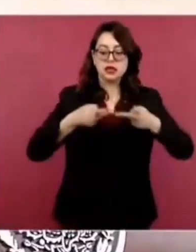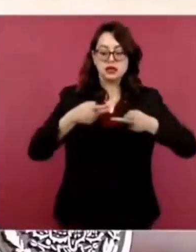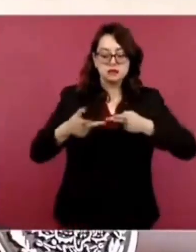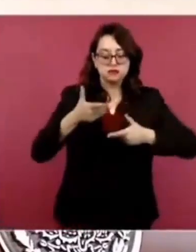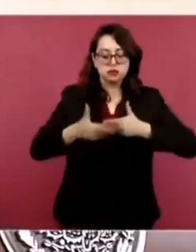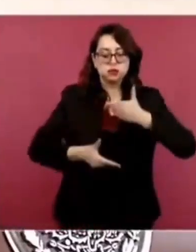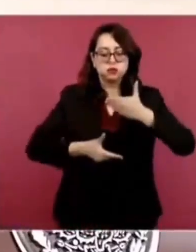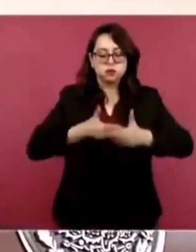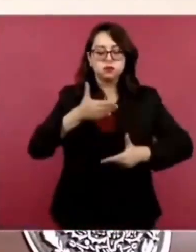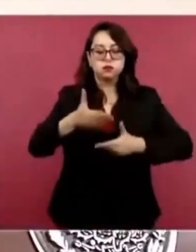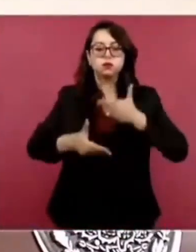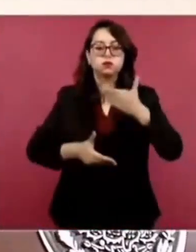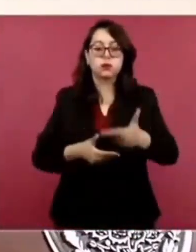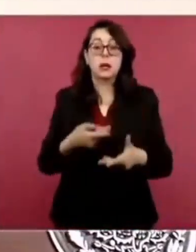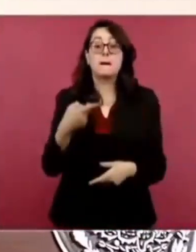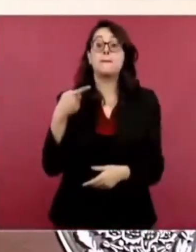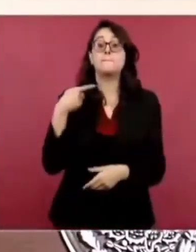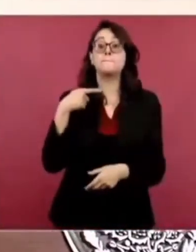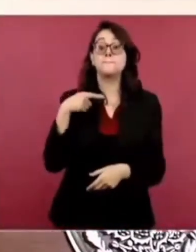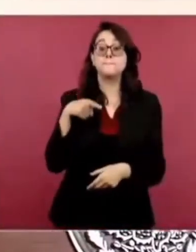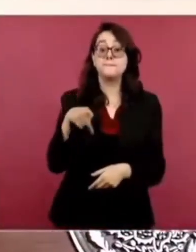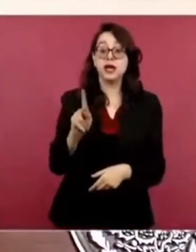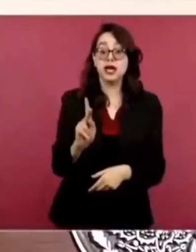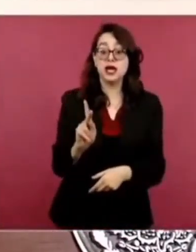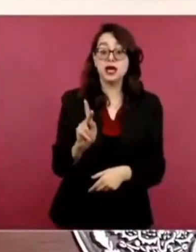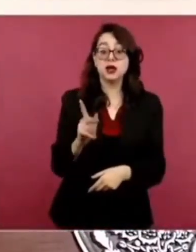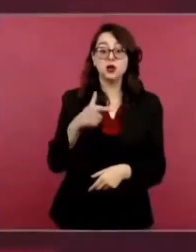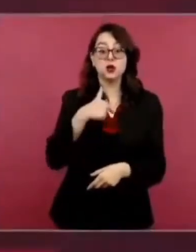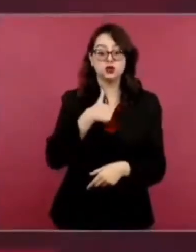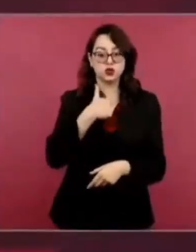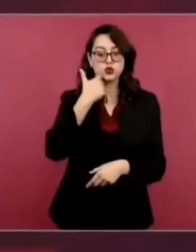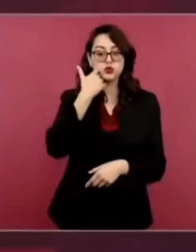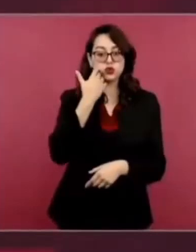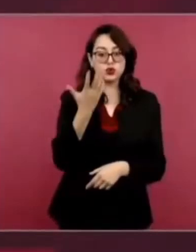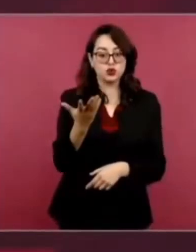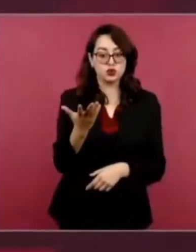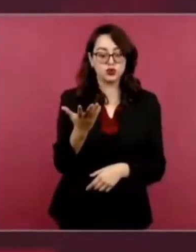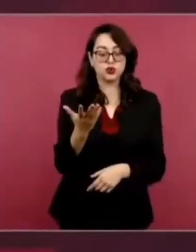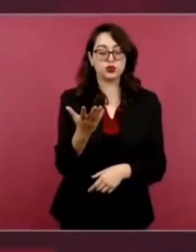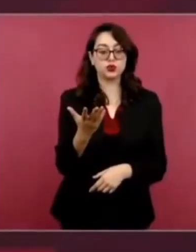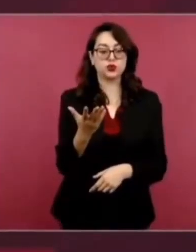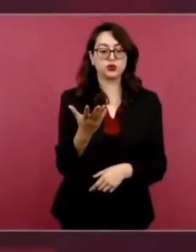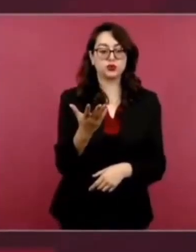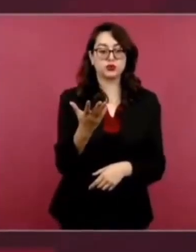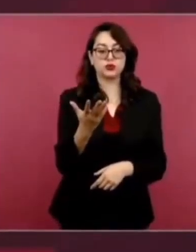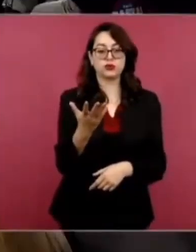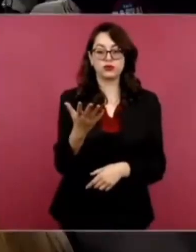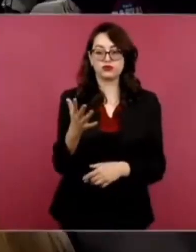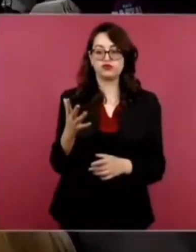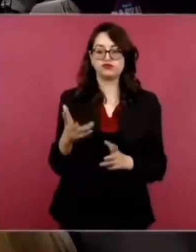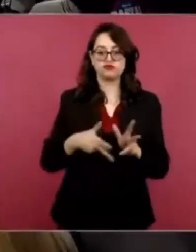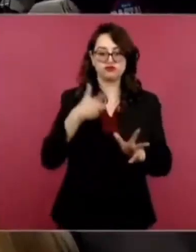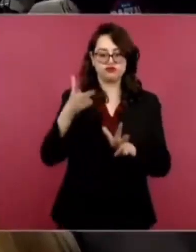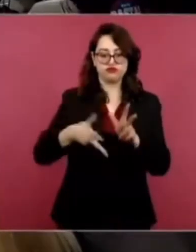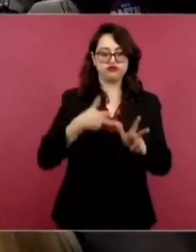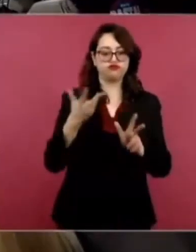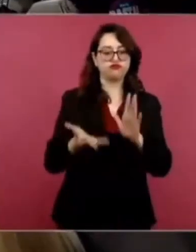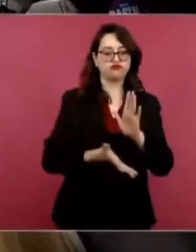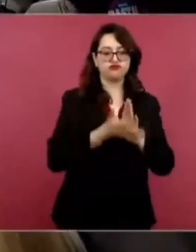no solo dejar las obras terminadas,